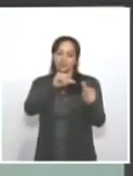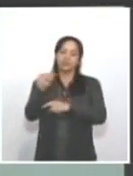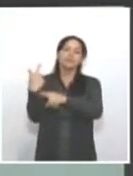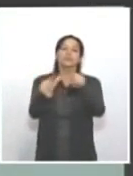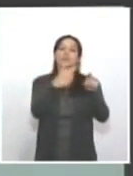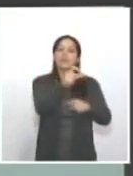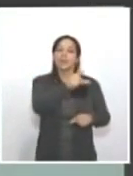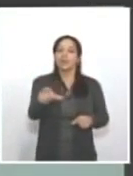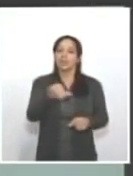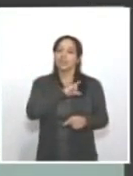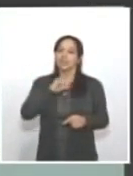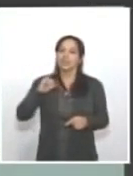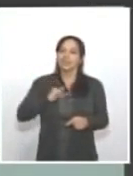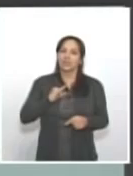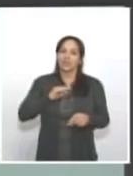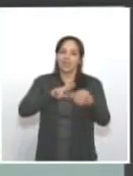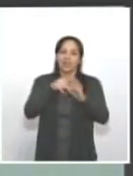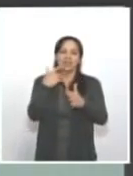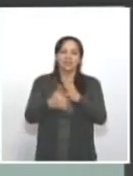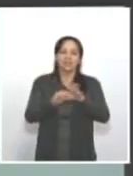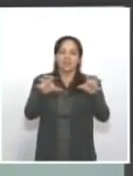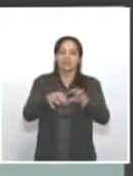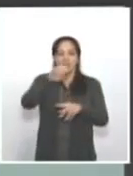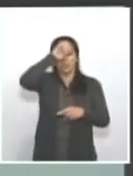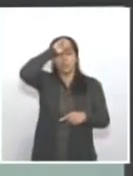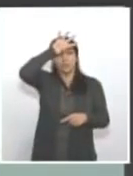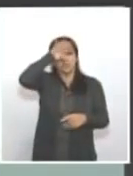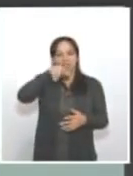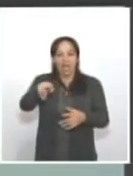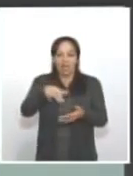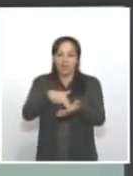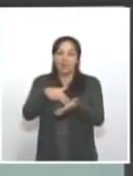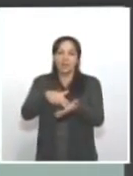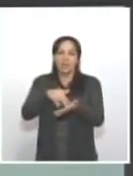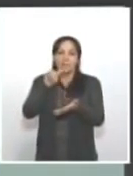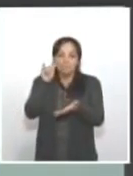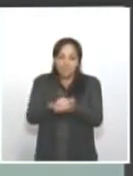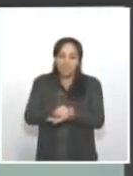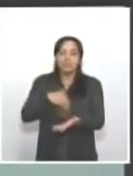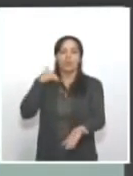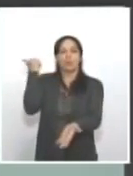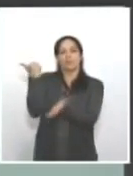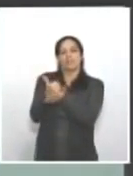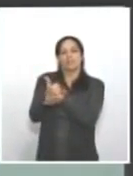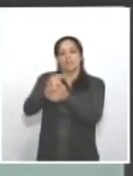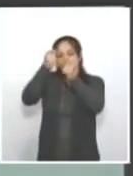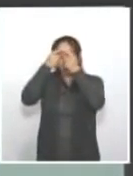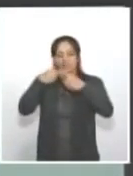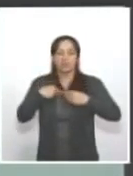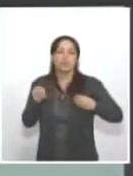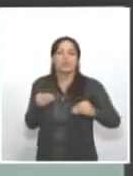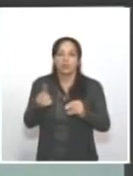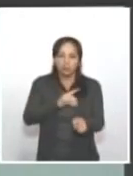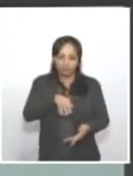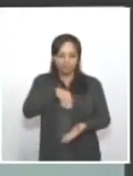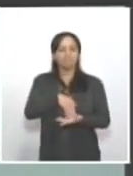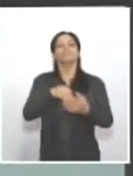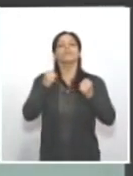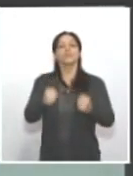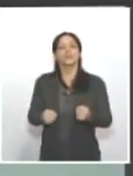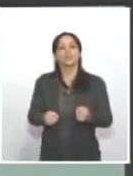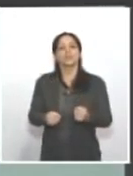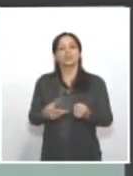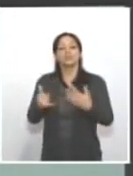particulares frente a la actividad minera obliga a un Estado fuerte. Ya lo decía usted, senador